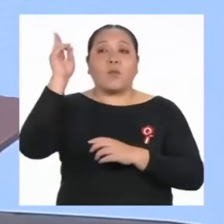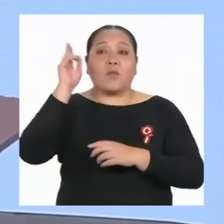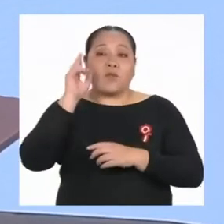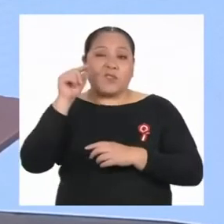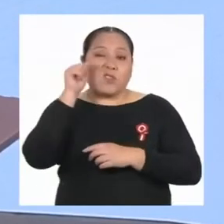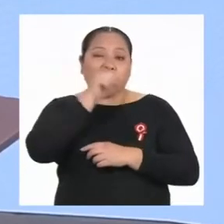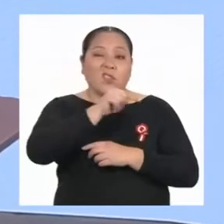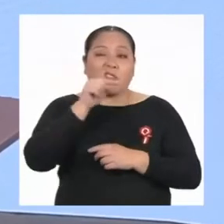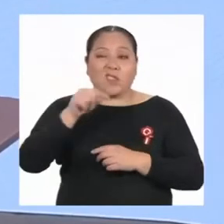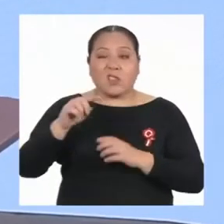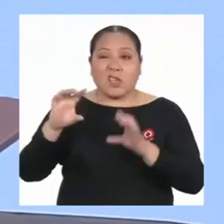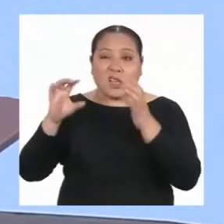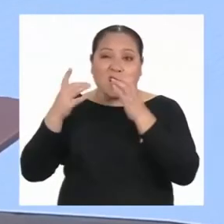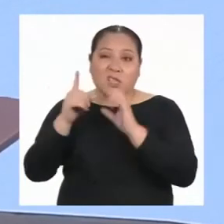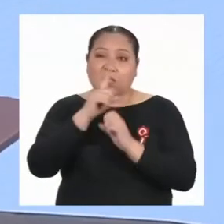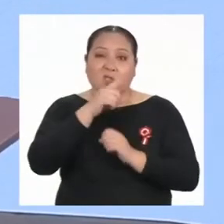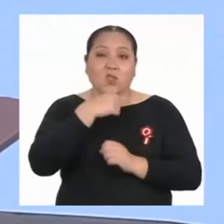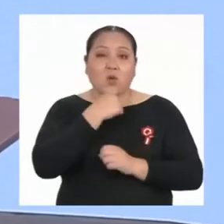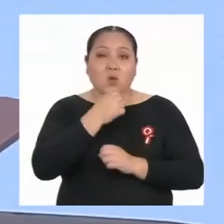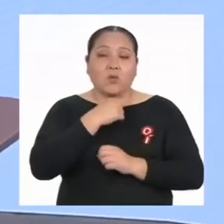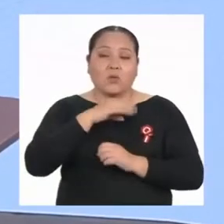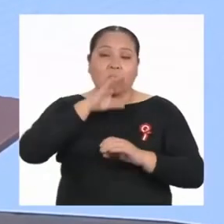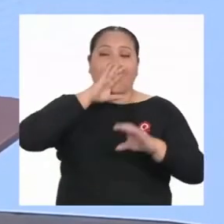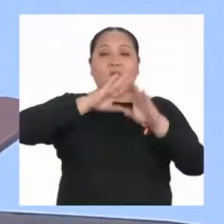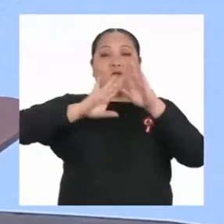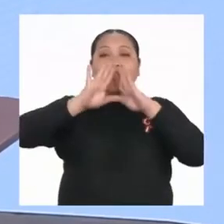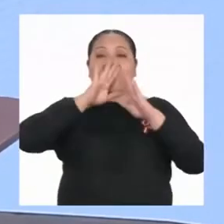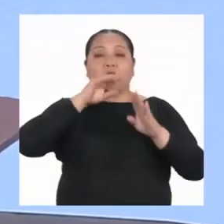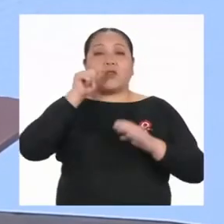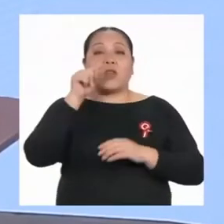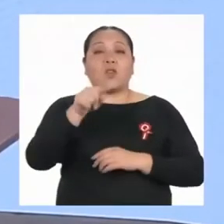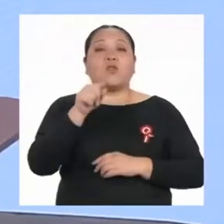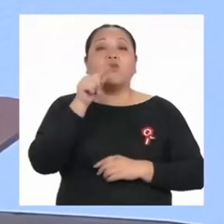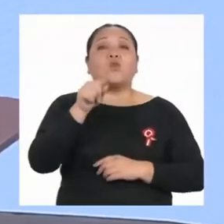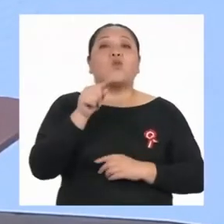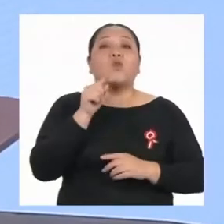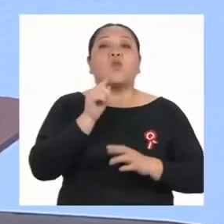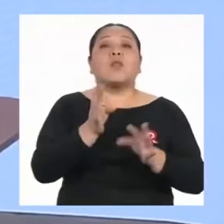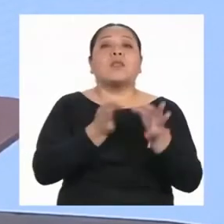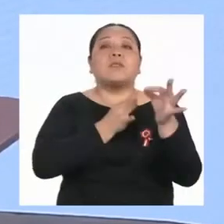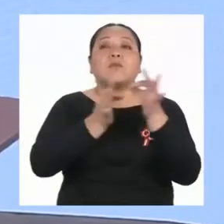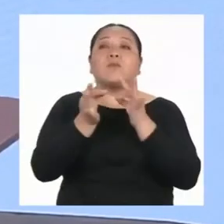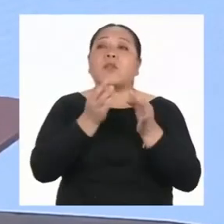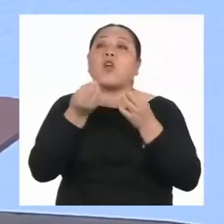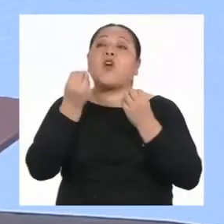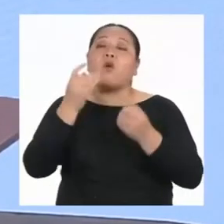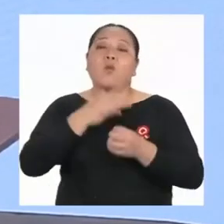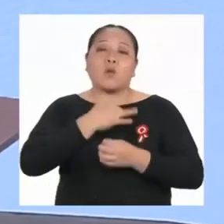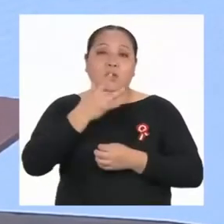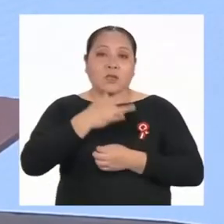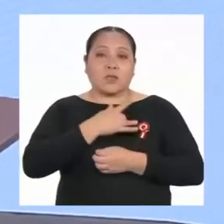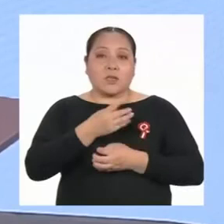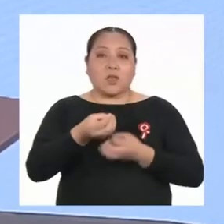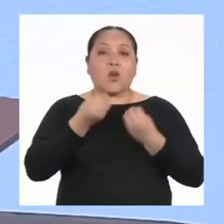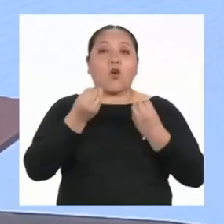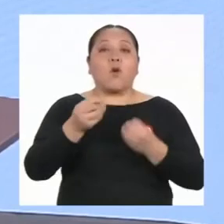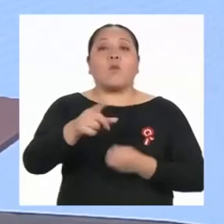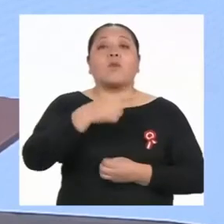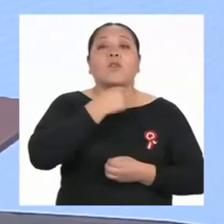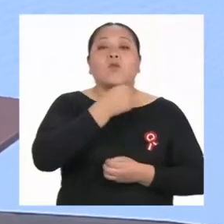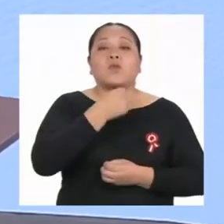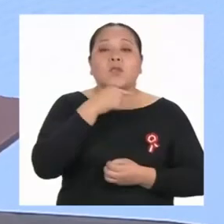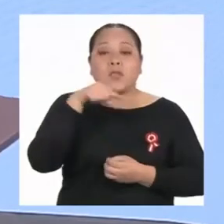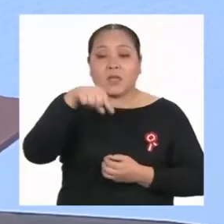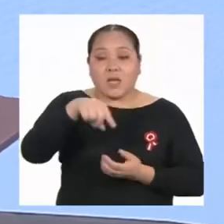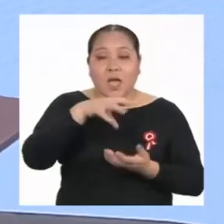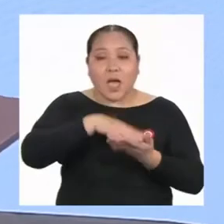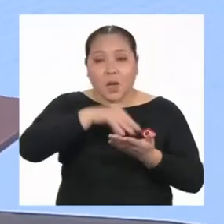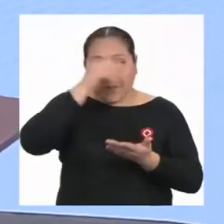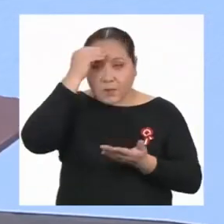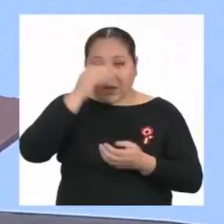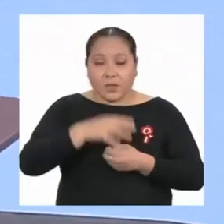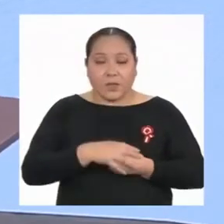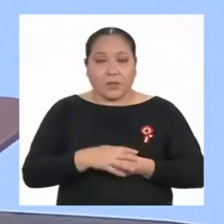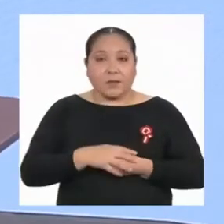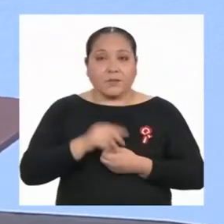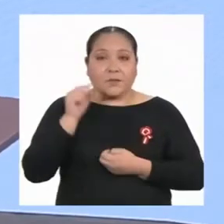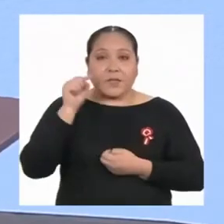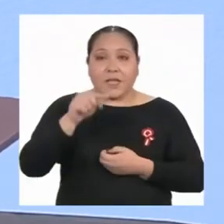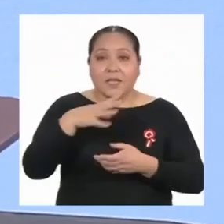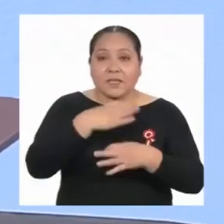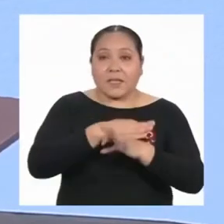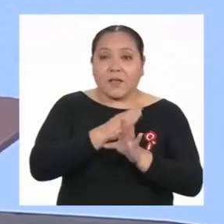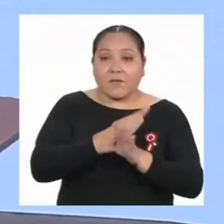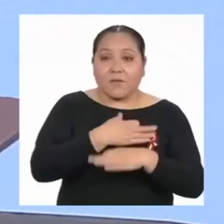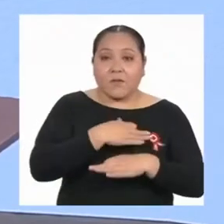frustran más. Y les expliques cómo te sientes y cómo te gustaría aprender. De esa manera,